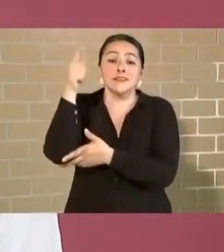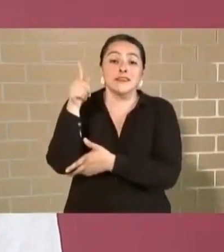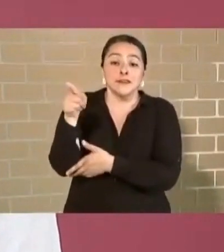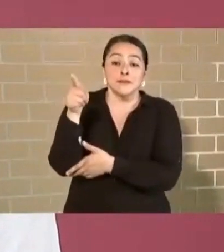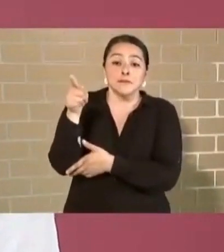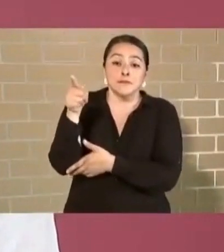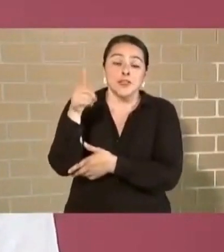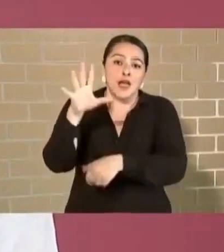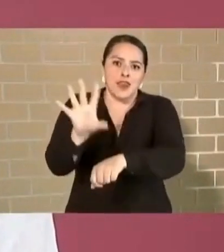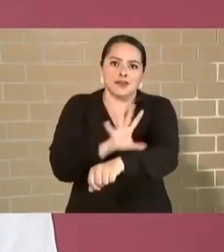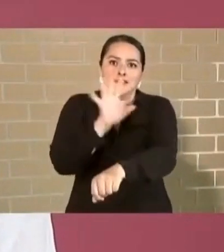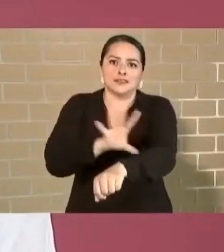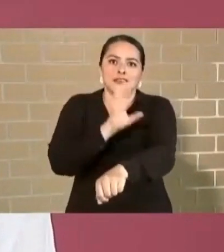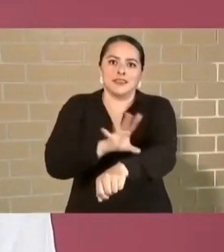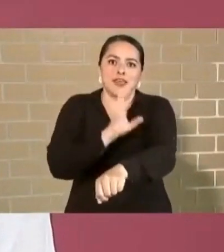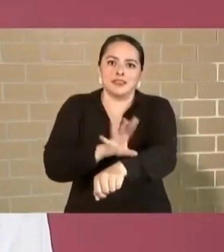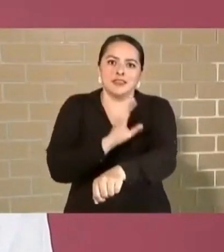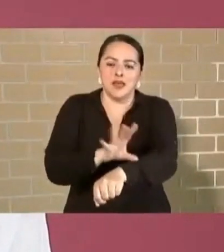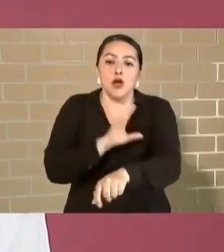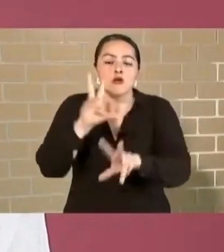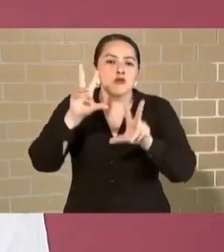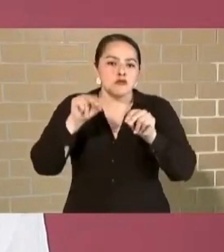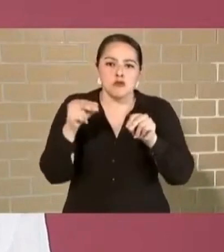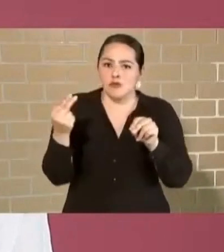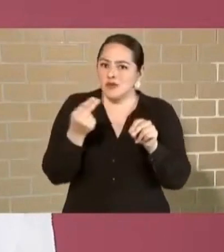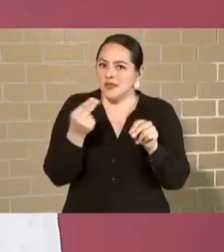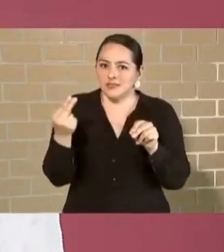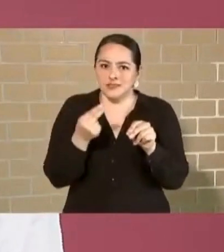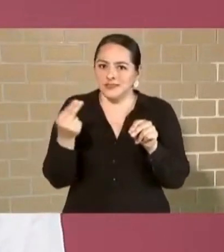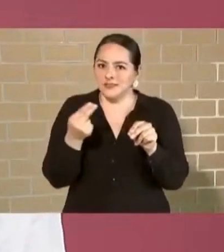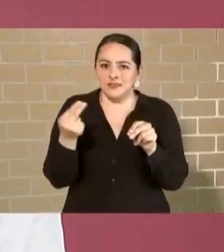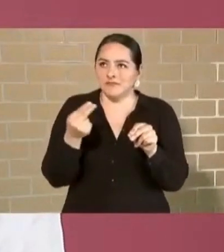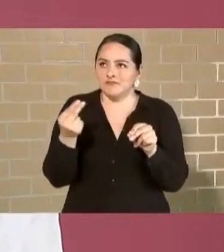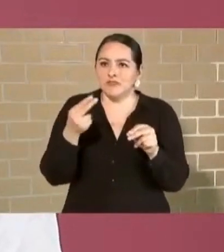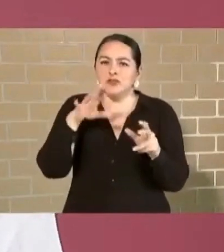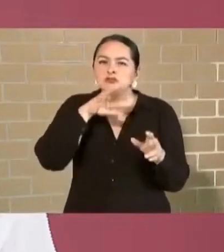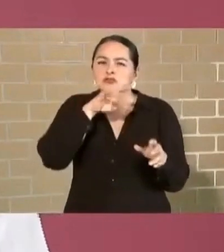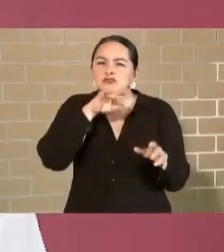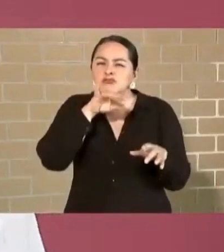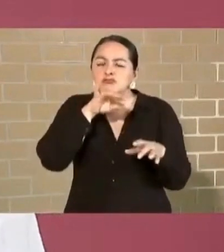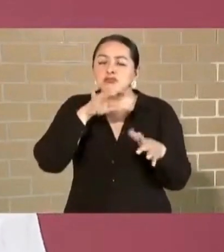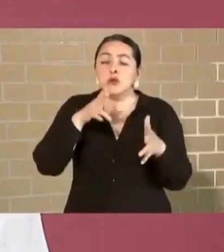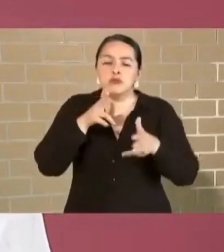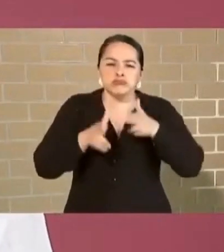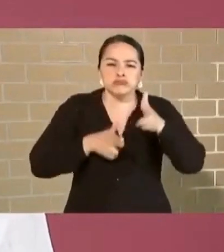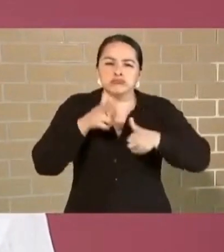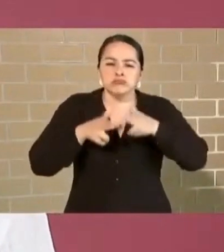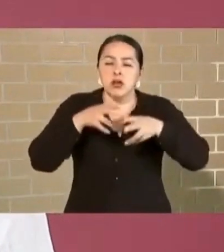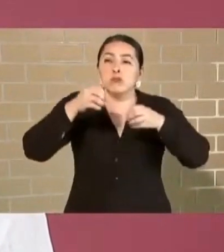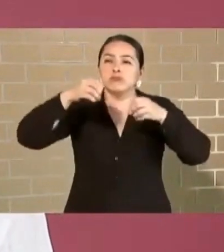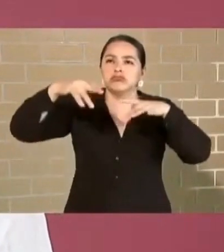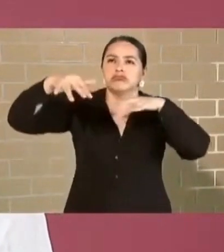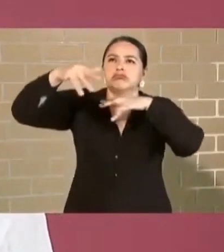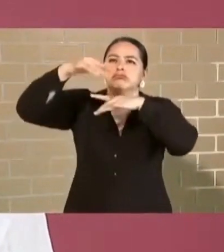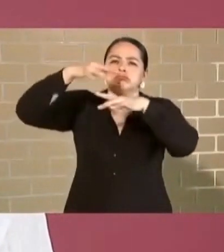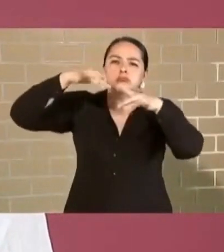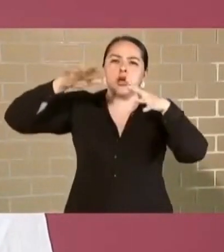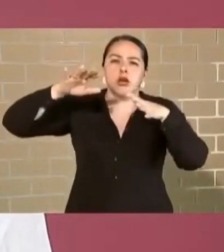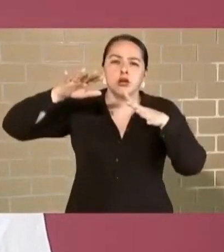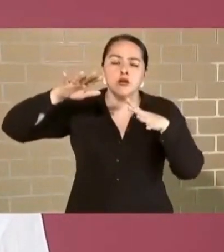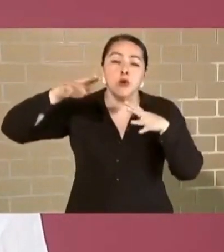que no va a contaminar. Eso es lo que se tiene